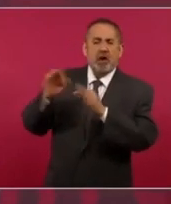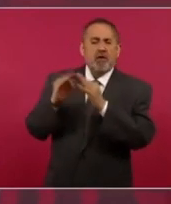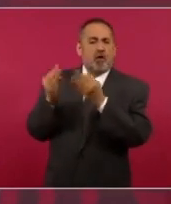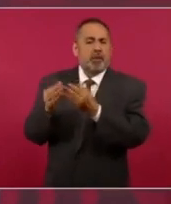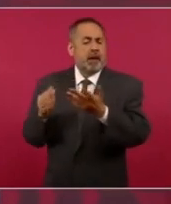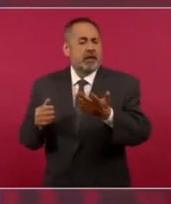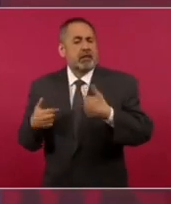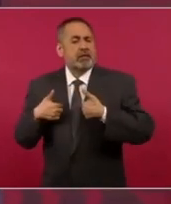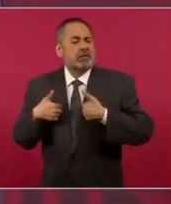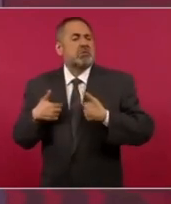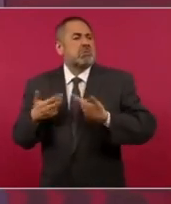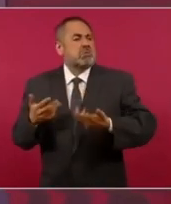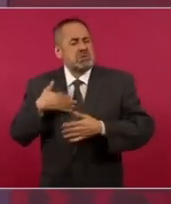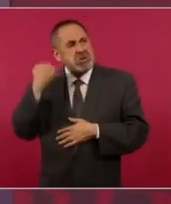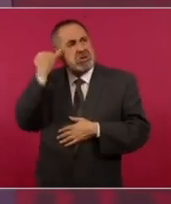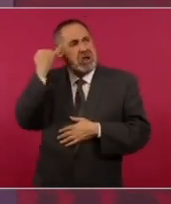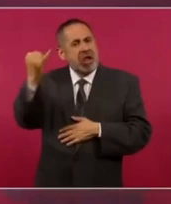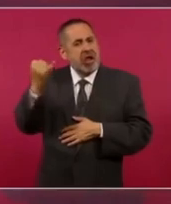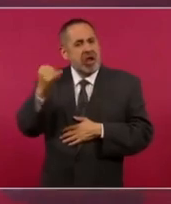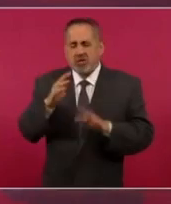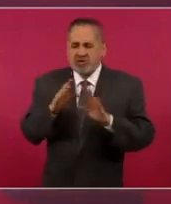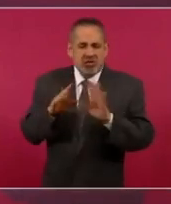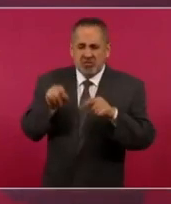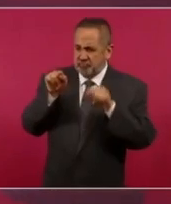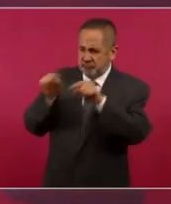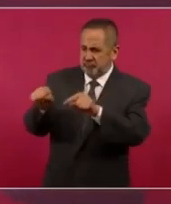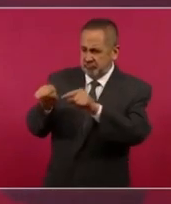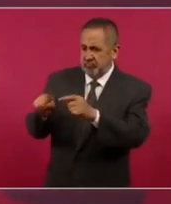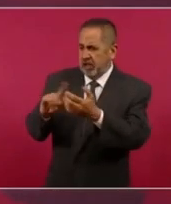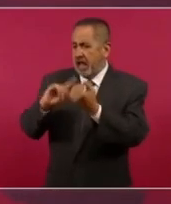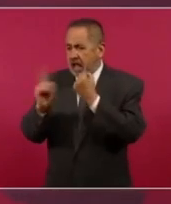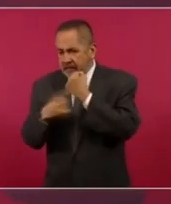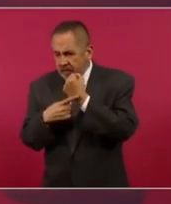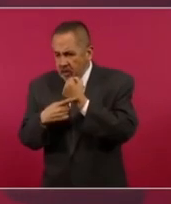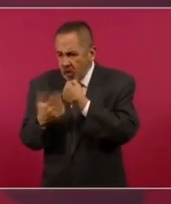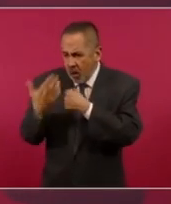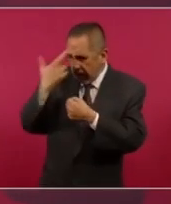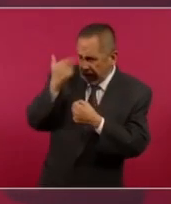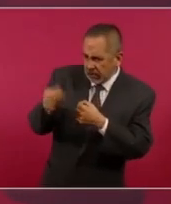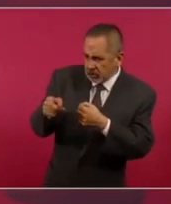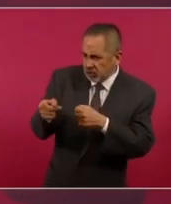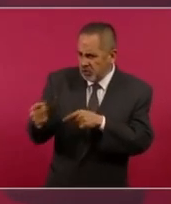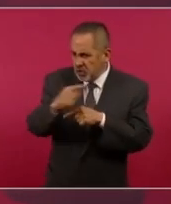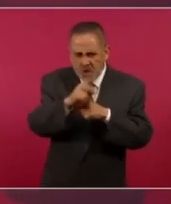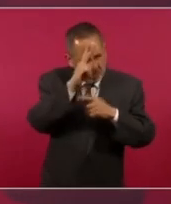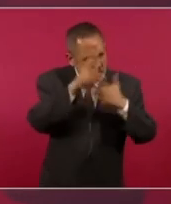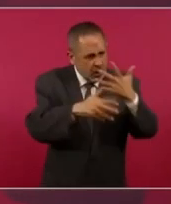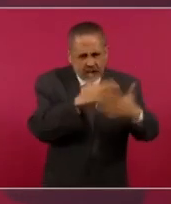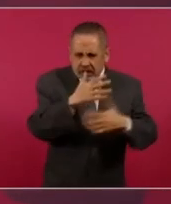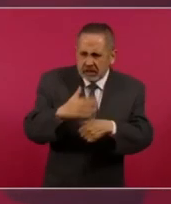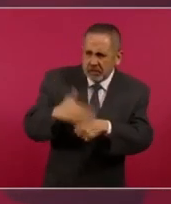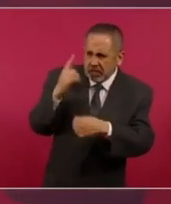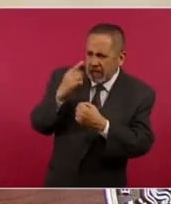Nosotros lo que sostenemos es que hay que atender las causas que originan la violencia,